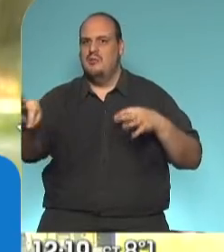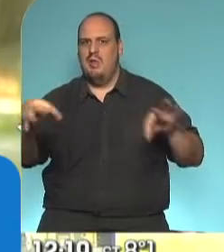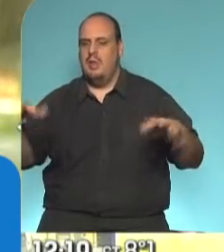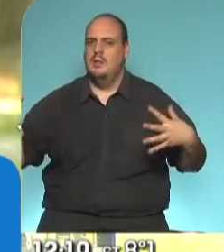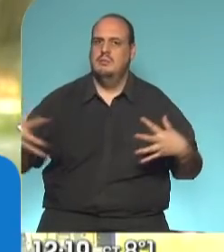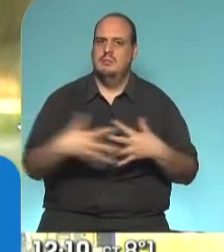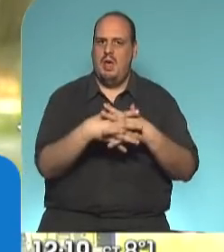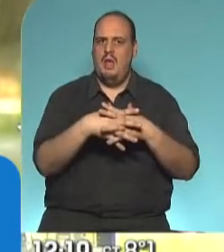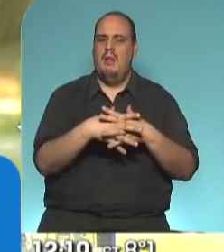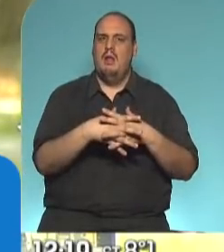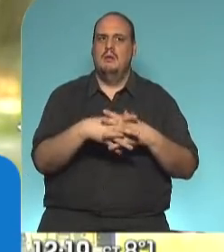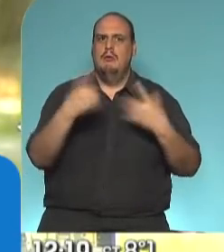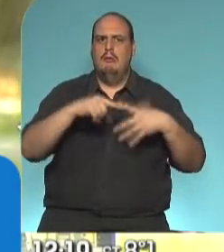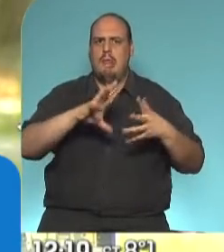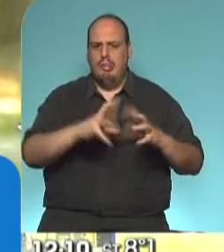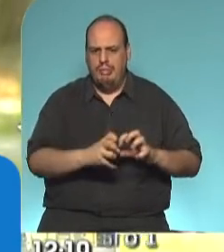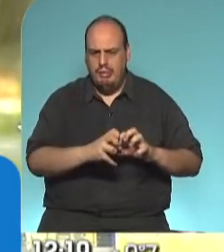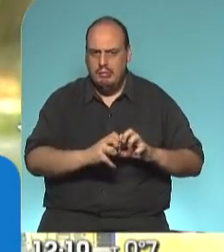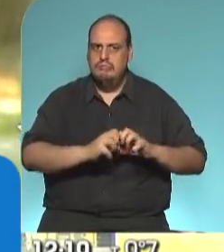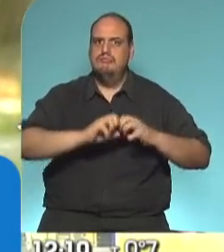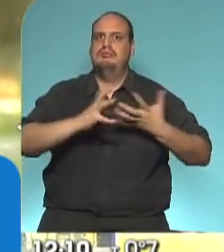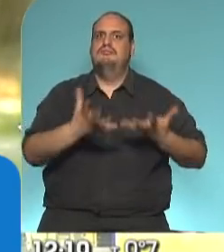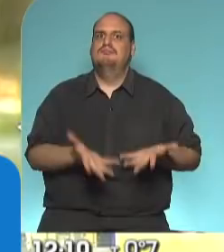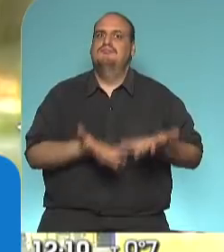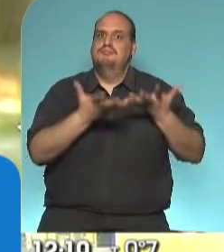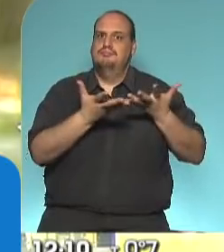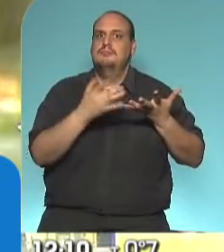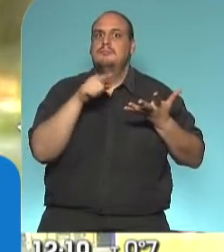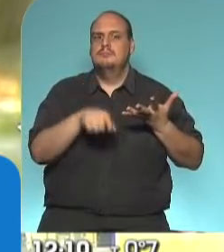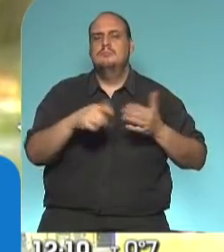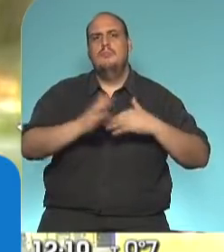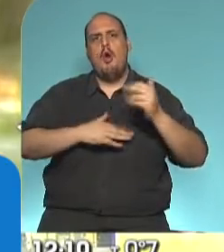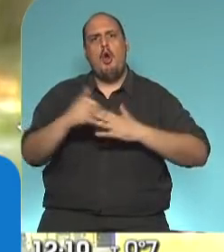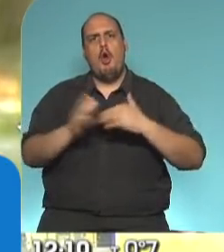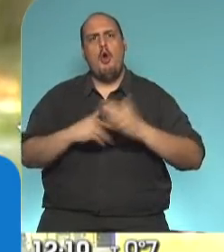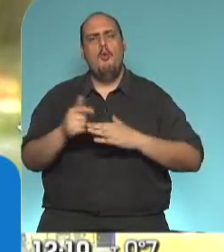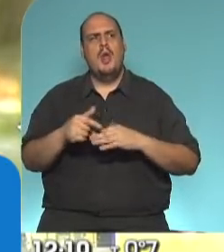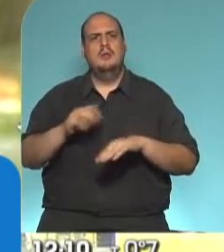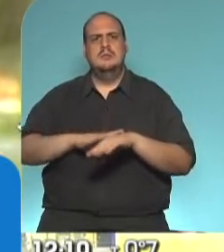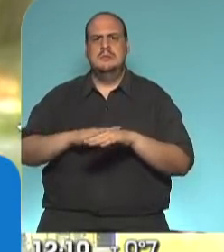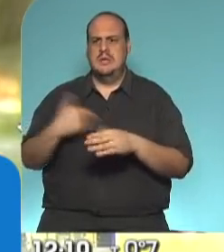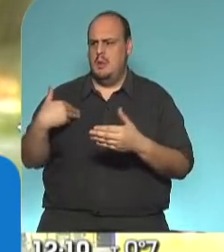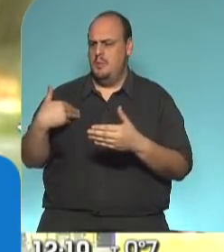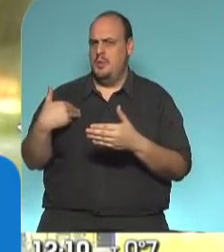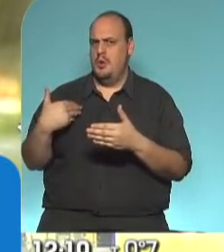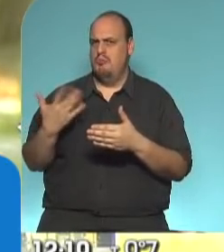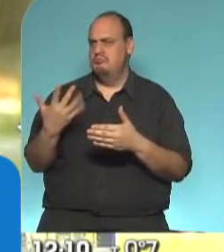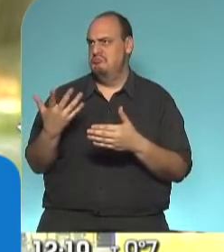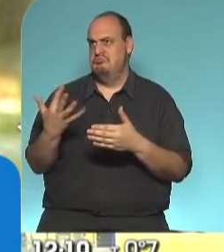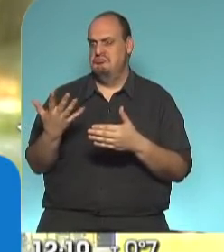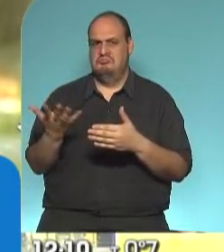levantando la Argentina, obras que en un periodo muy cercano, hace